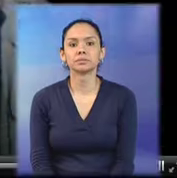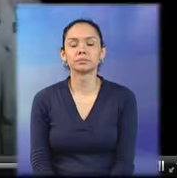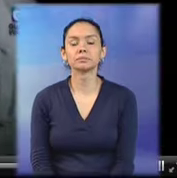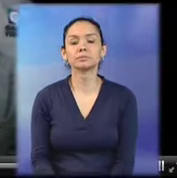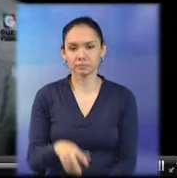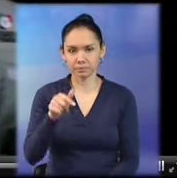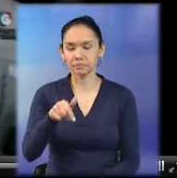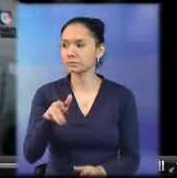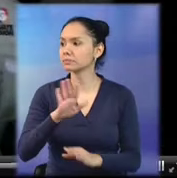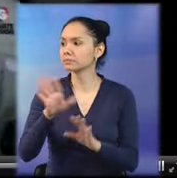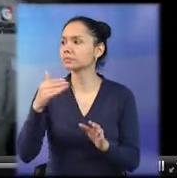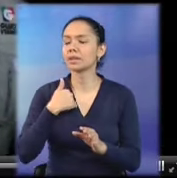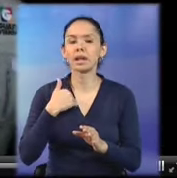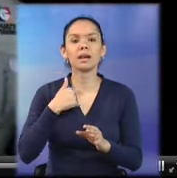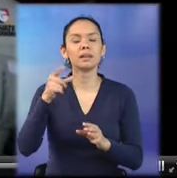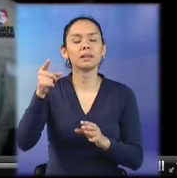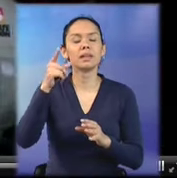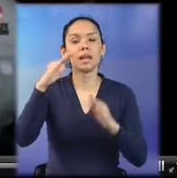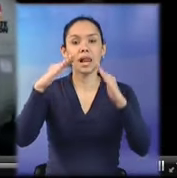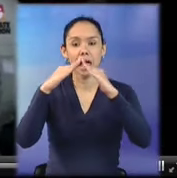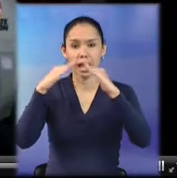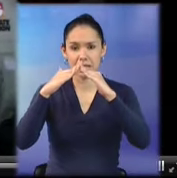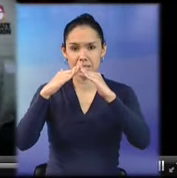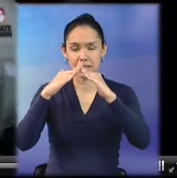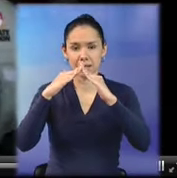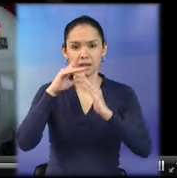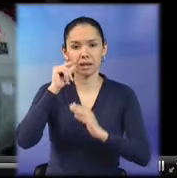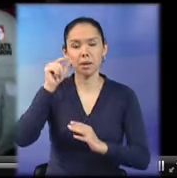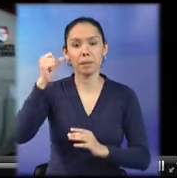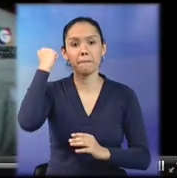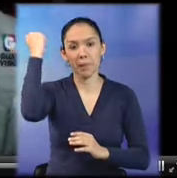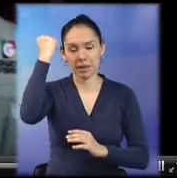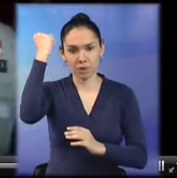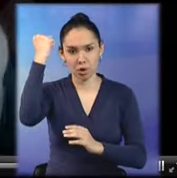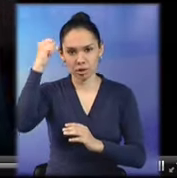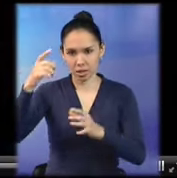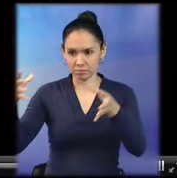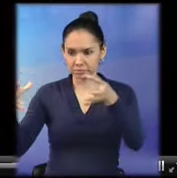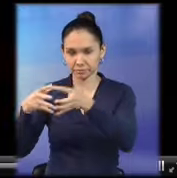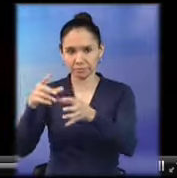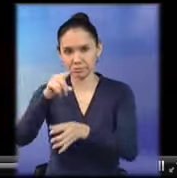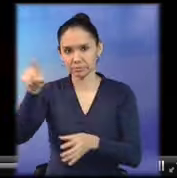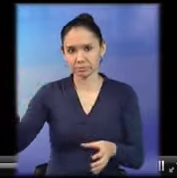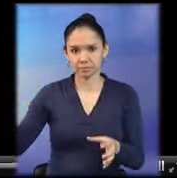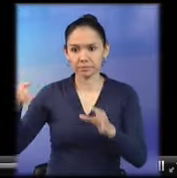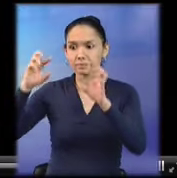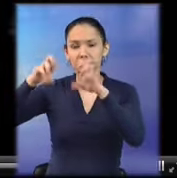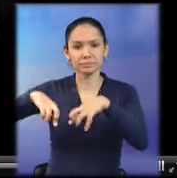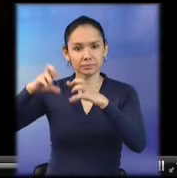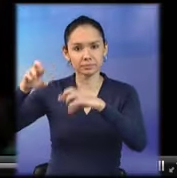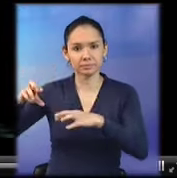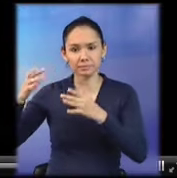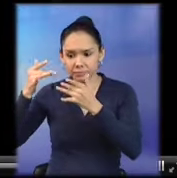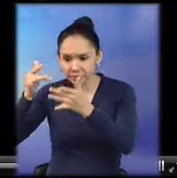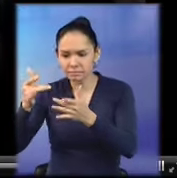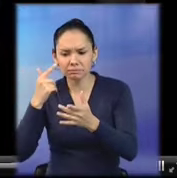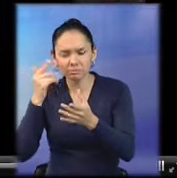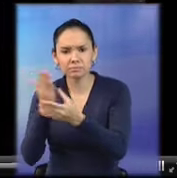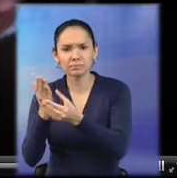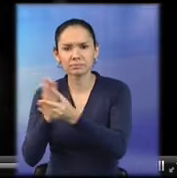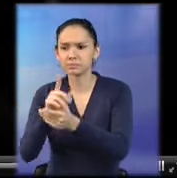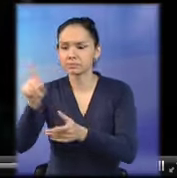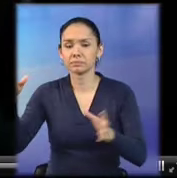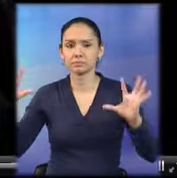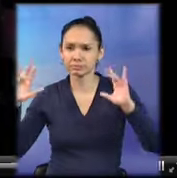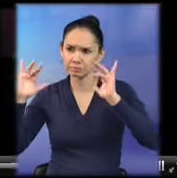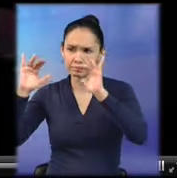Efectivamente nos encontramos en la casa de campaña del Partido Patriota. Donde seguidores del candidato por este